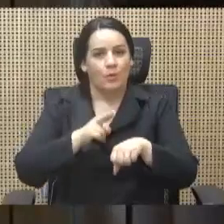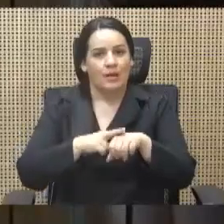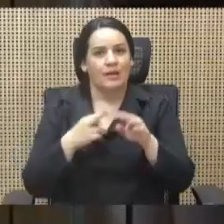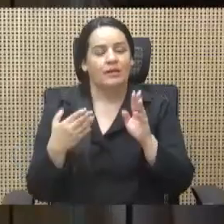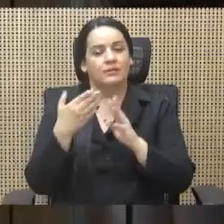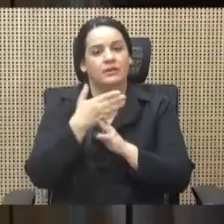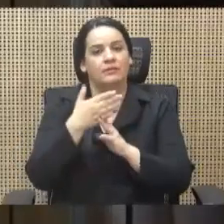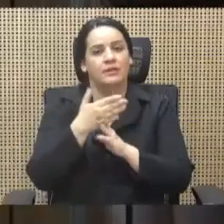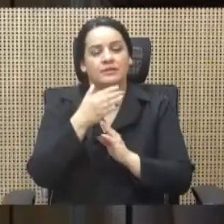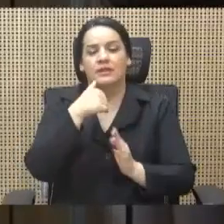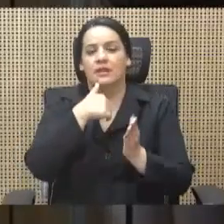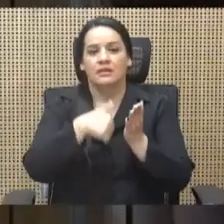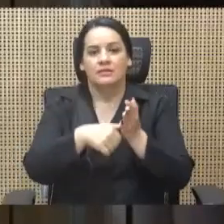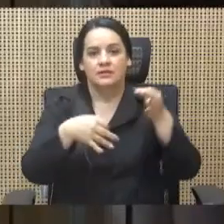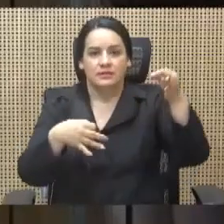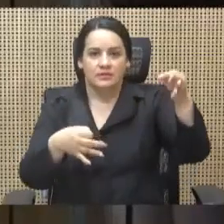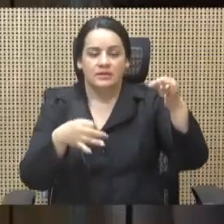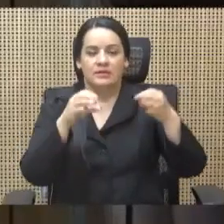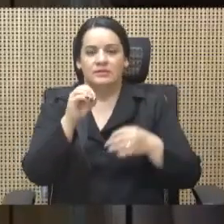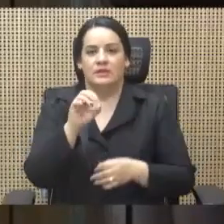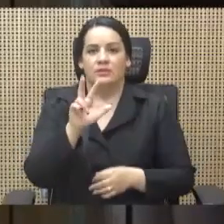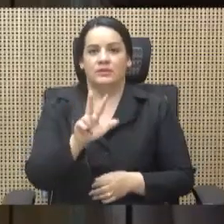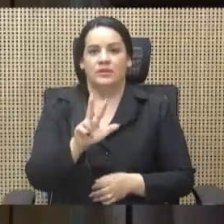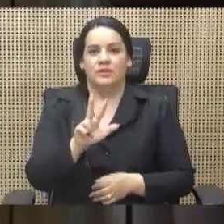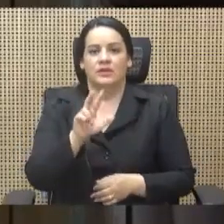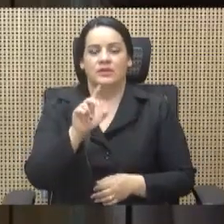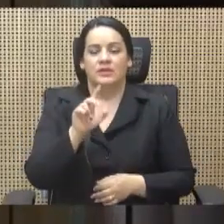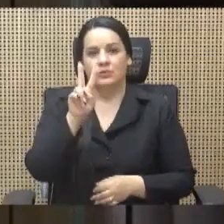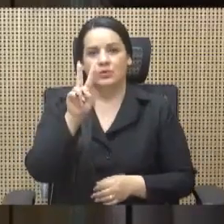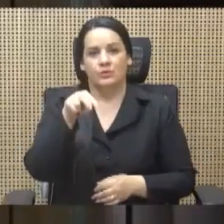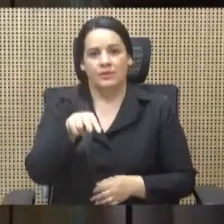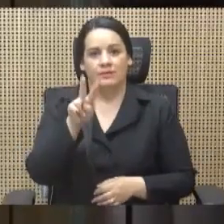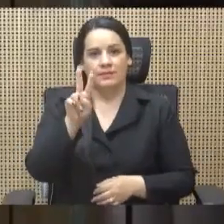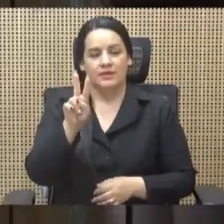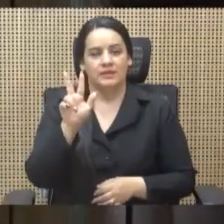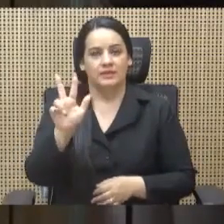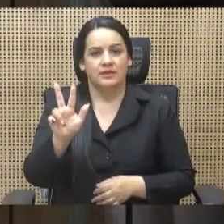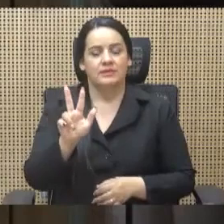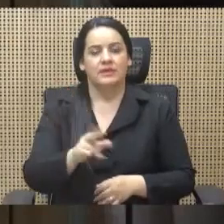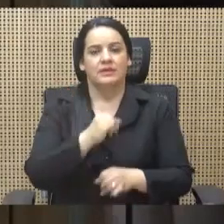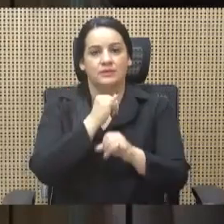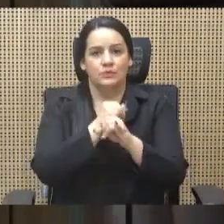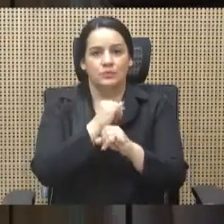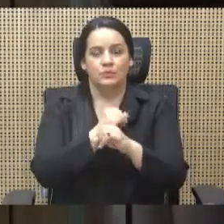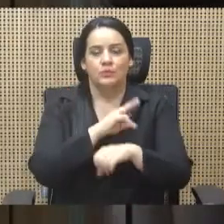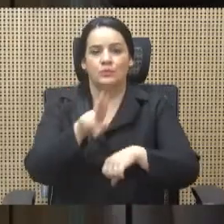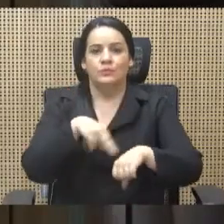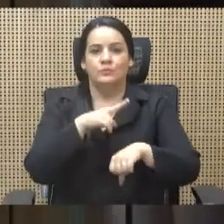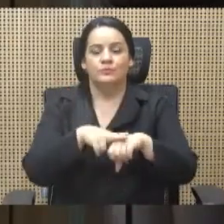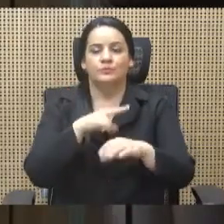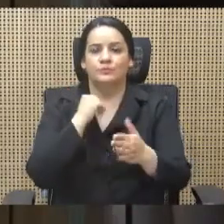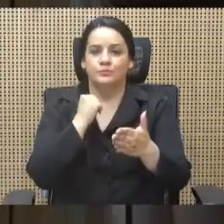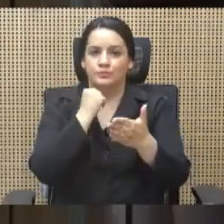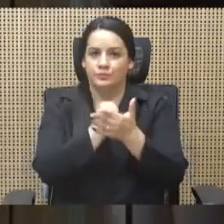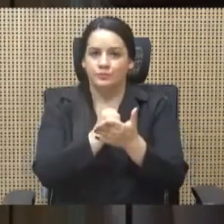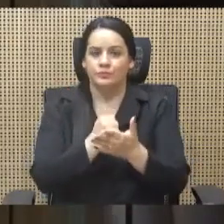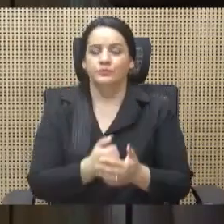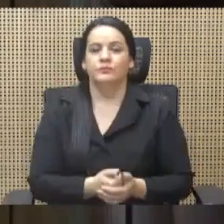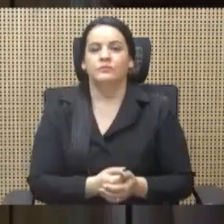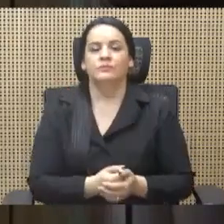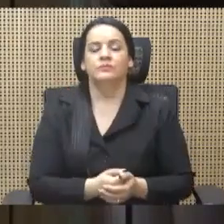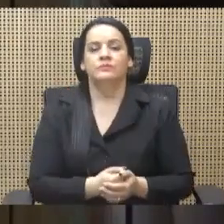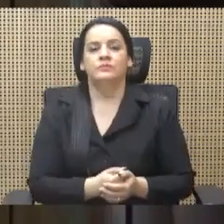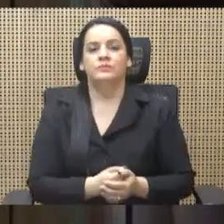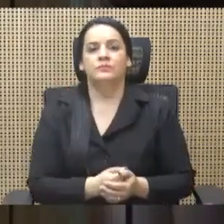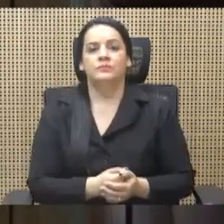3-2023 del Instituto Nacional de Criminología, prácticamente está